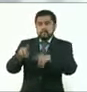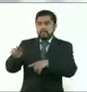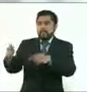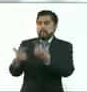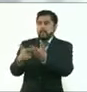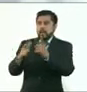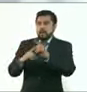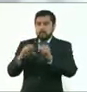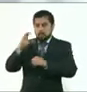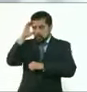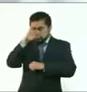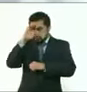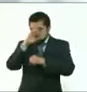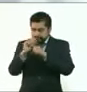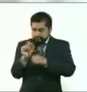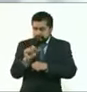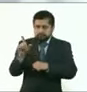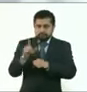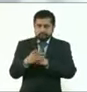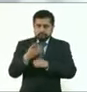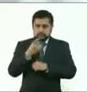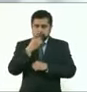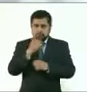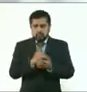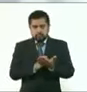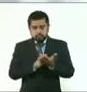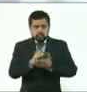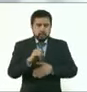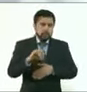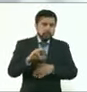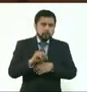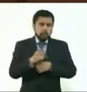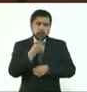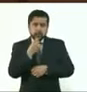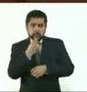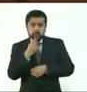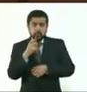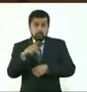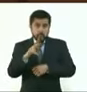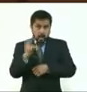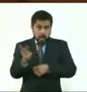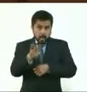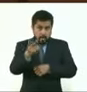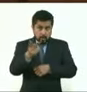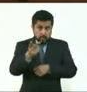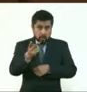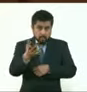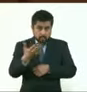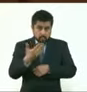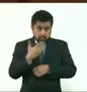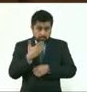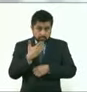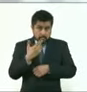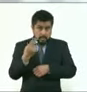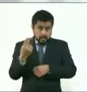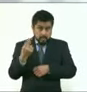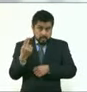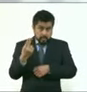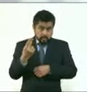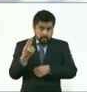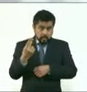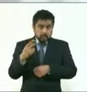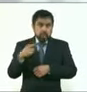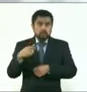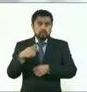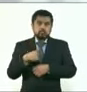que determinan a qué edades debe de vacunarse. ¿Sería conveniente vacunar a los niños de la Ciudad América? Pues tienen que decidirlo los